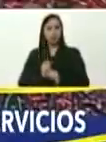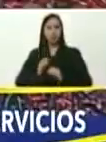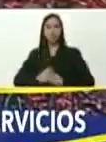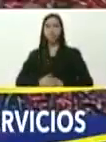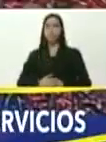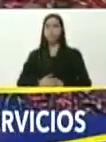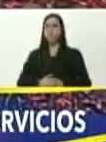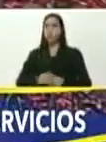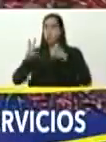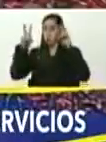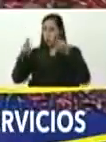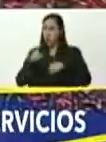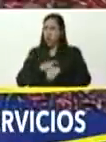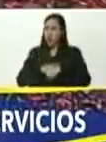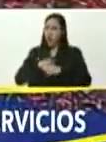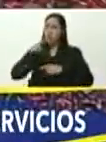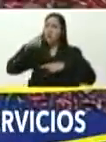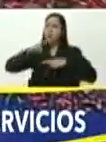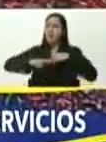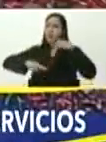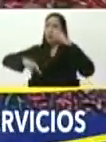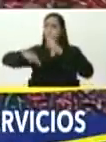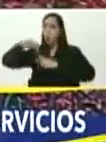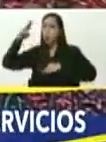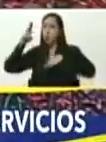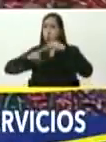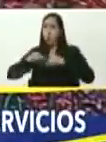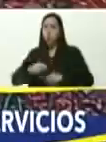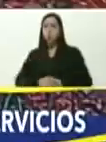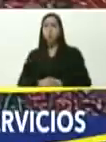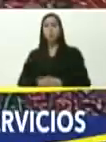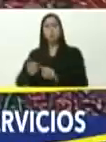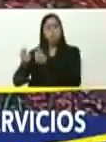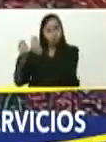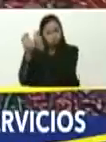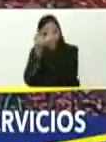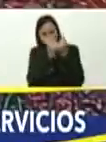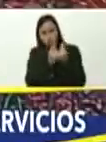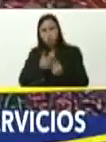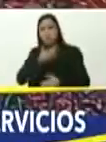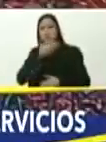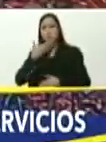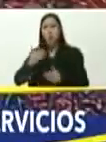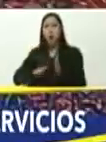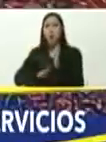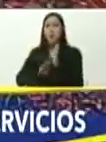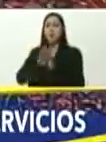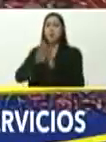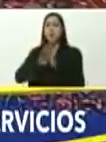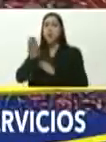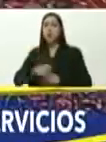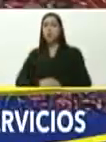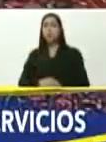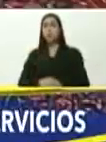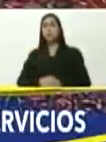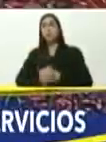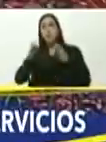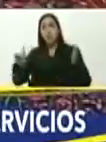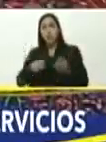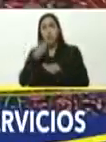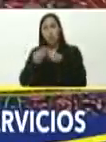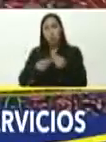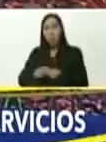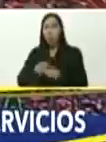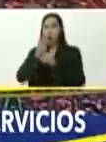viene una nueva etapa, de construcción, económica, de crecimiento, de emprendimiento, de